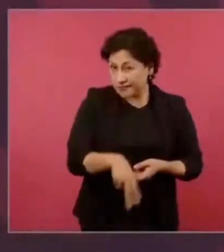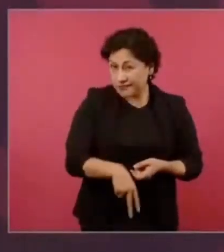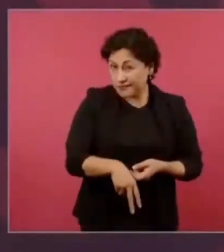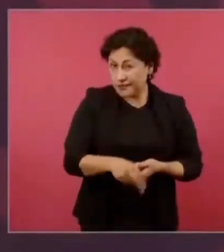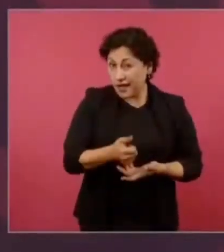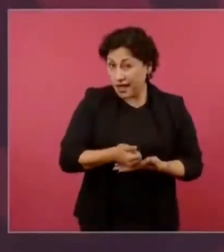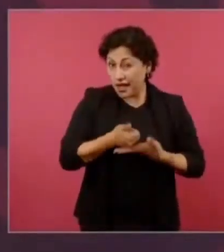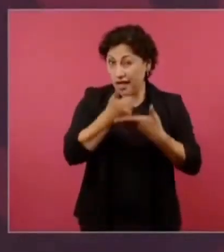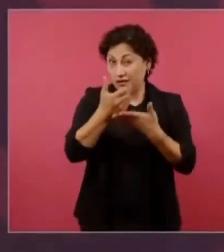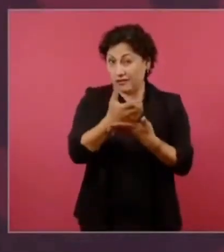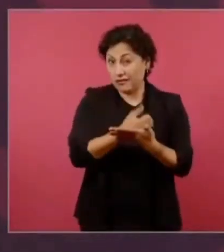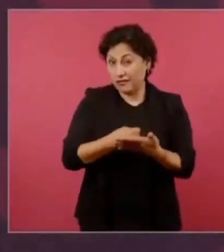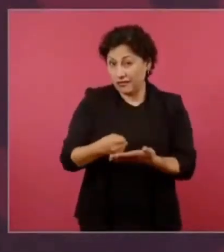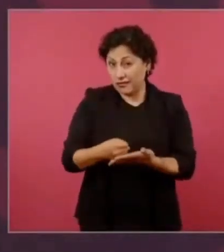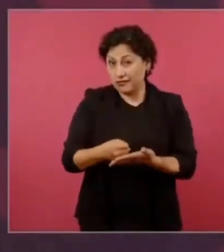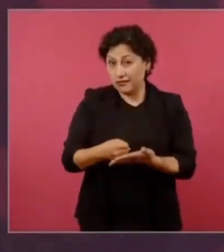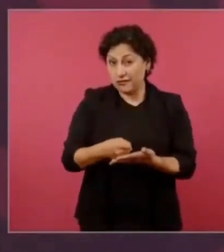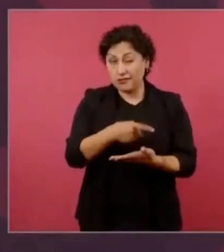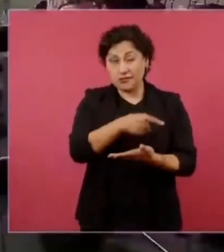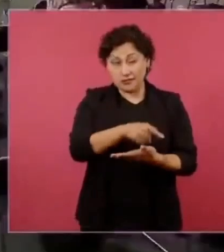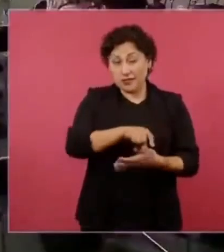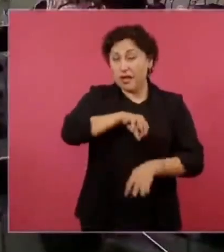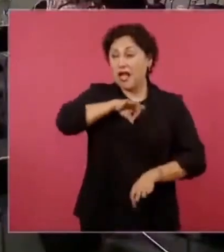influye?